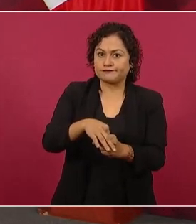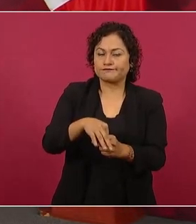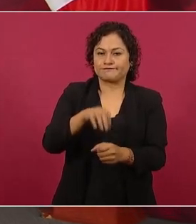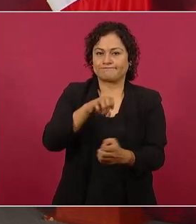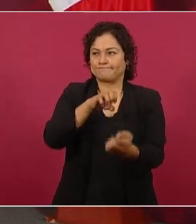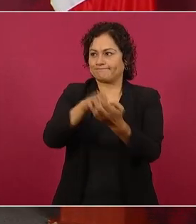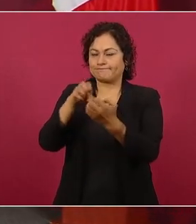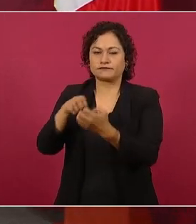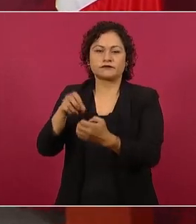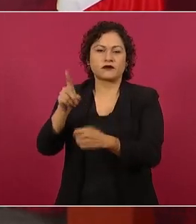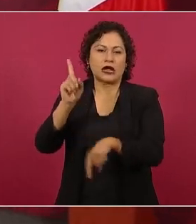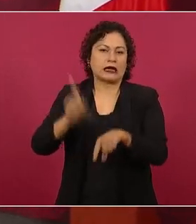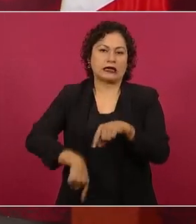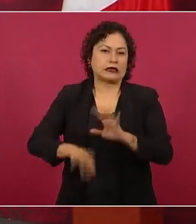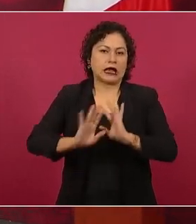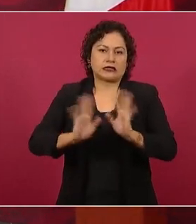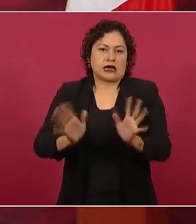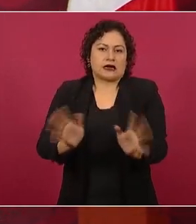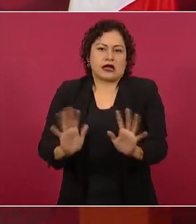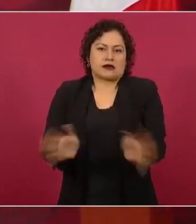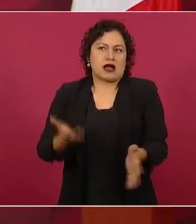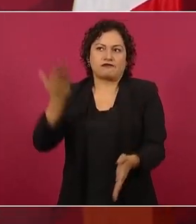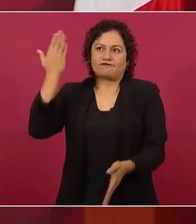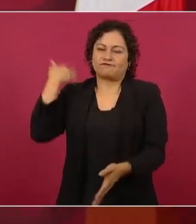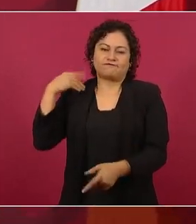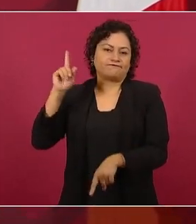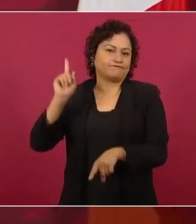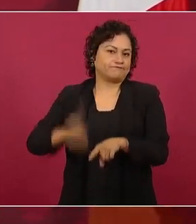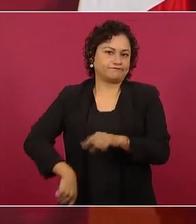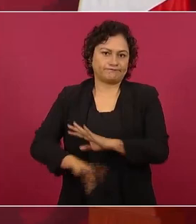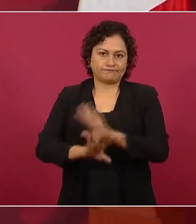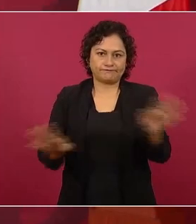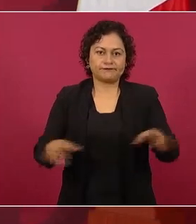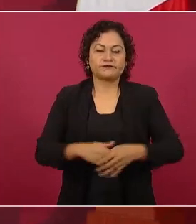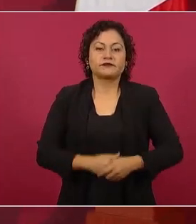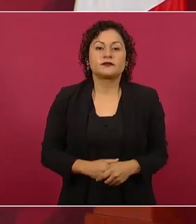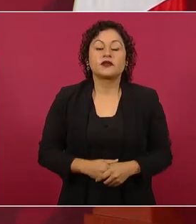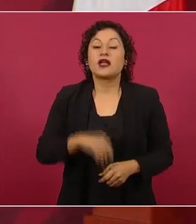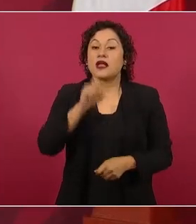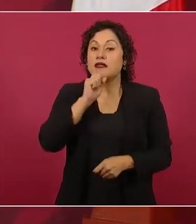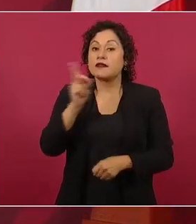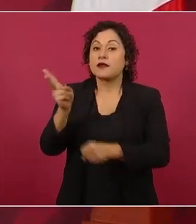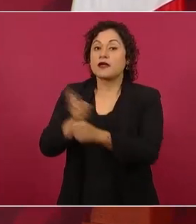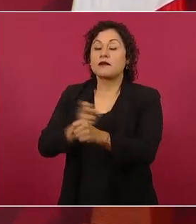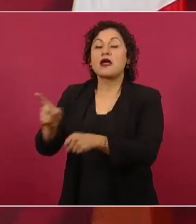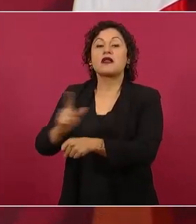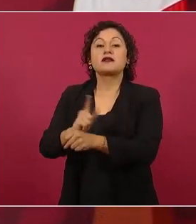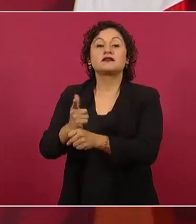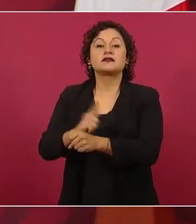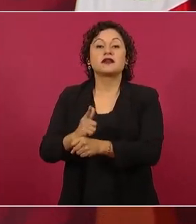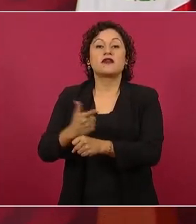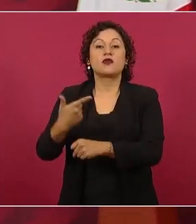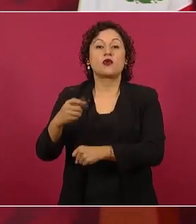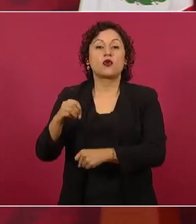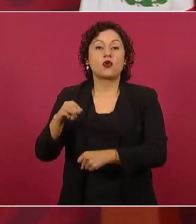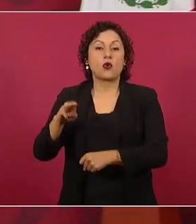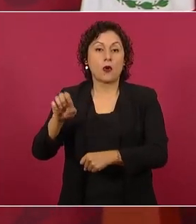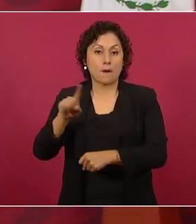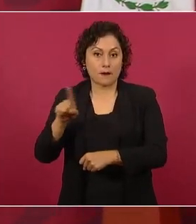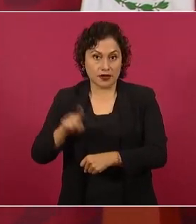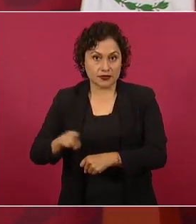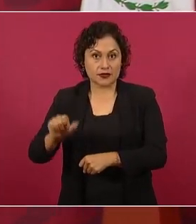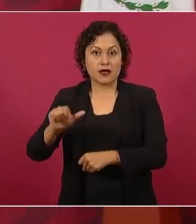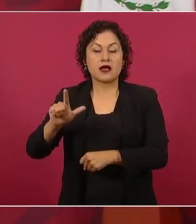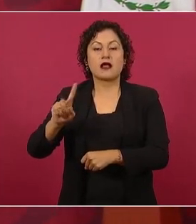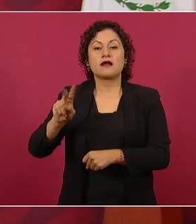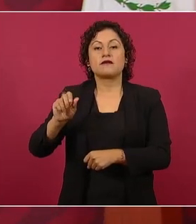lo mismo invitamos al licenciado Pablo Gómez Álvarez, que tiene